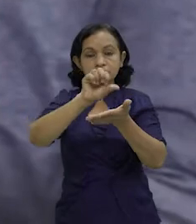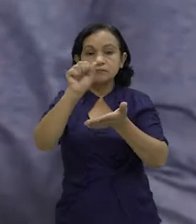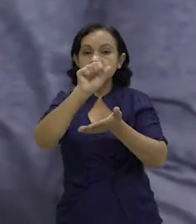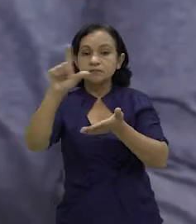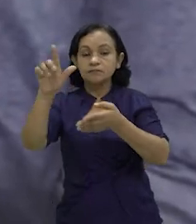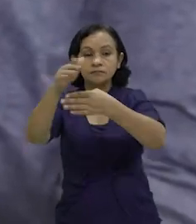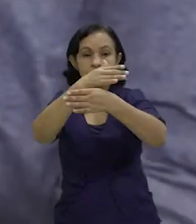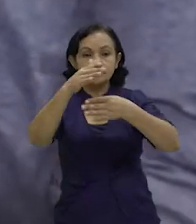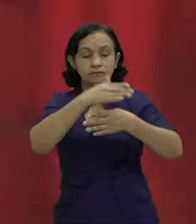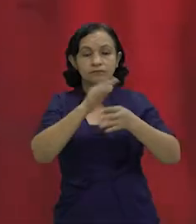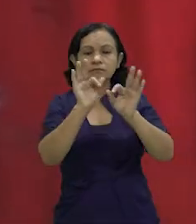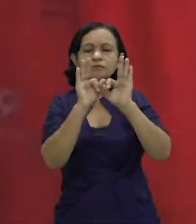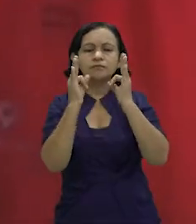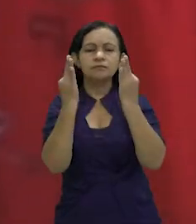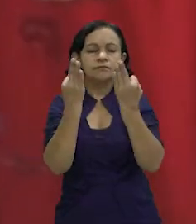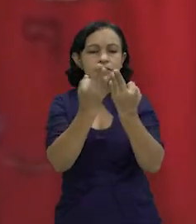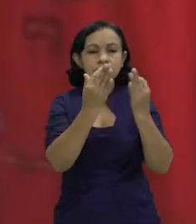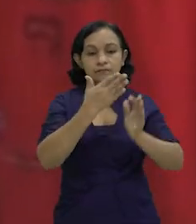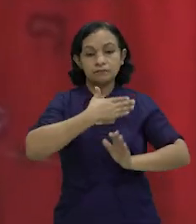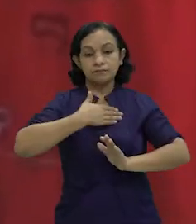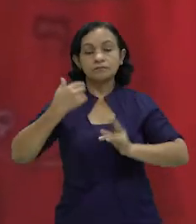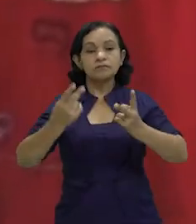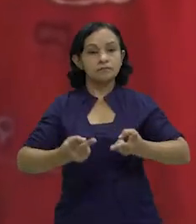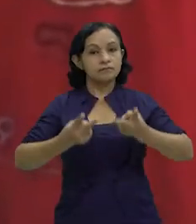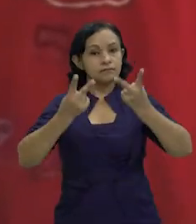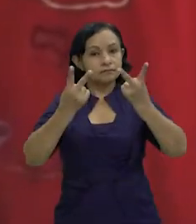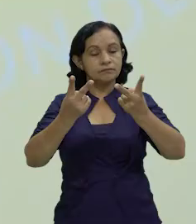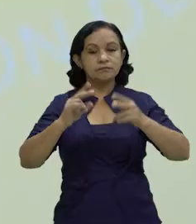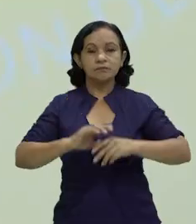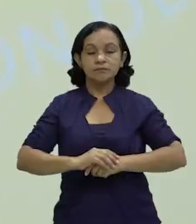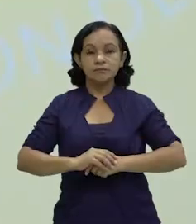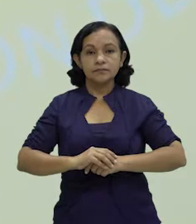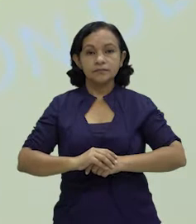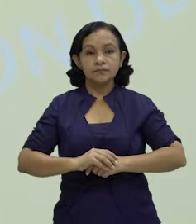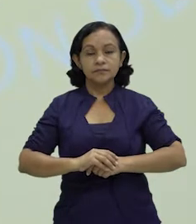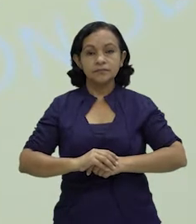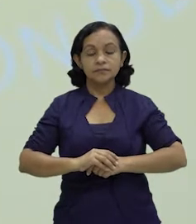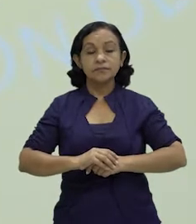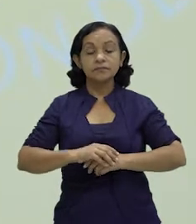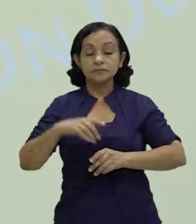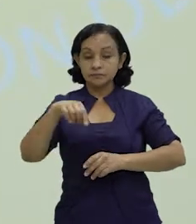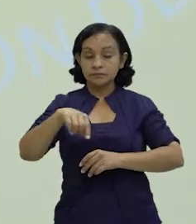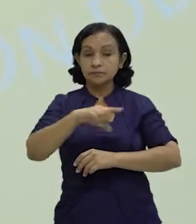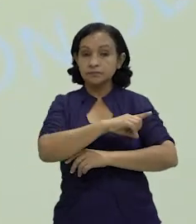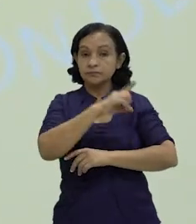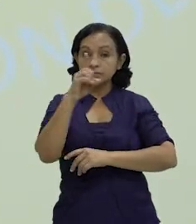aceite, sal, entre otros, a familias que van a mejorar su calidad de vida. Hoy día